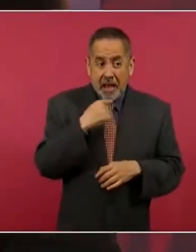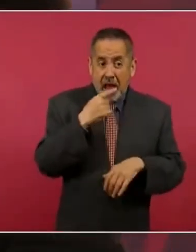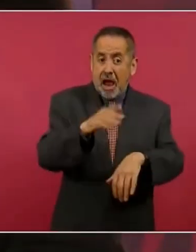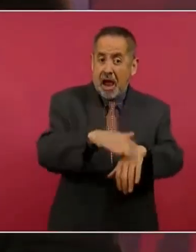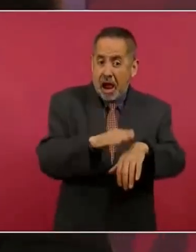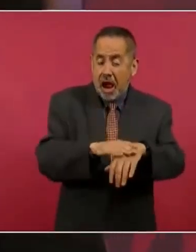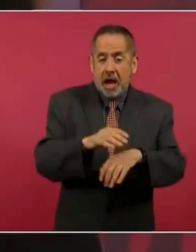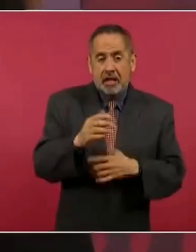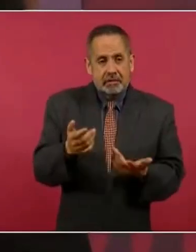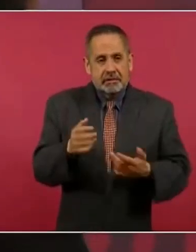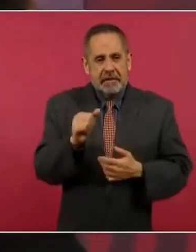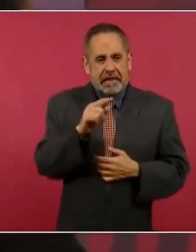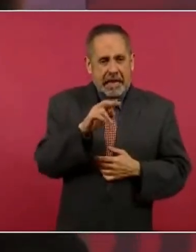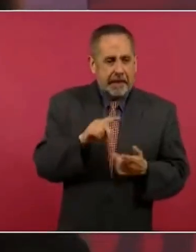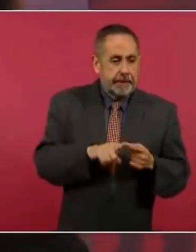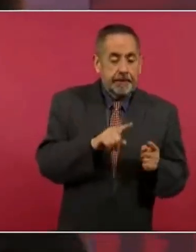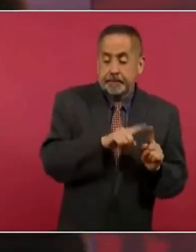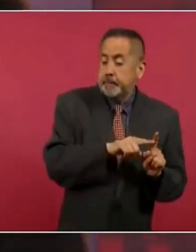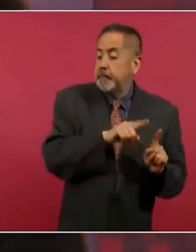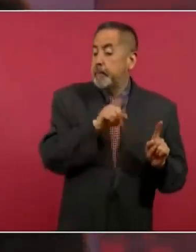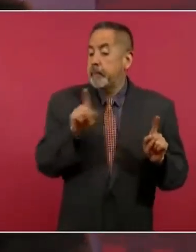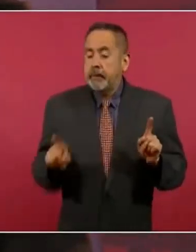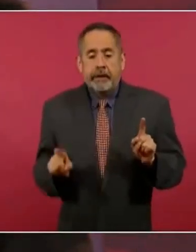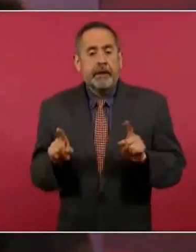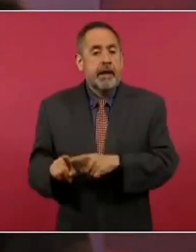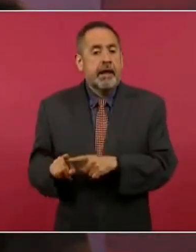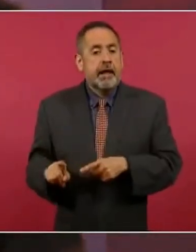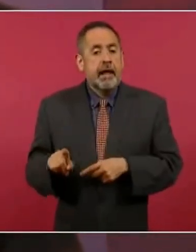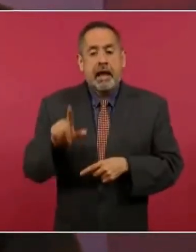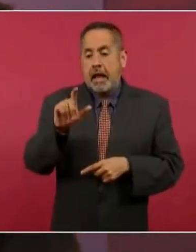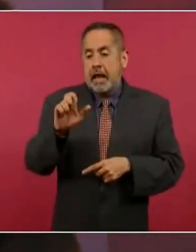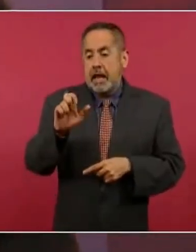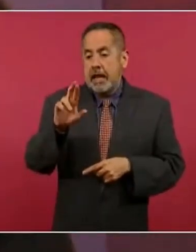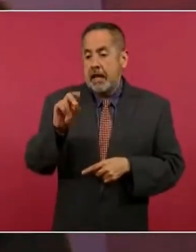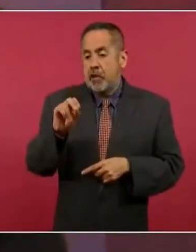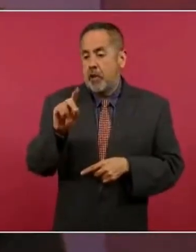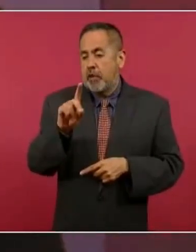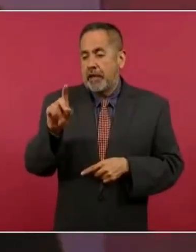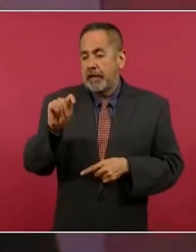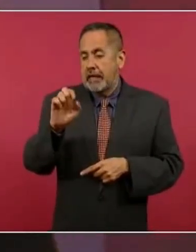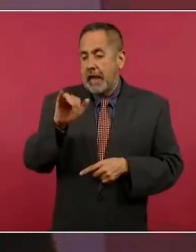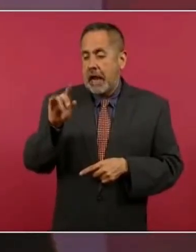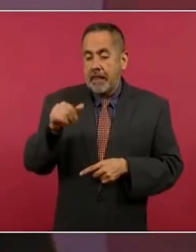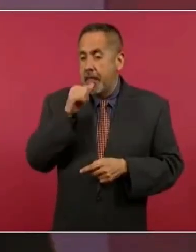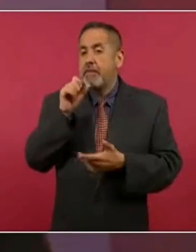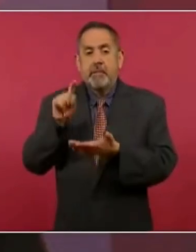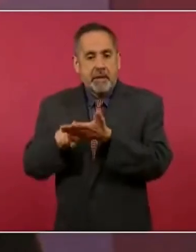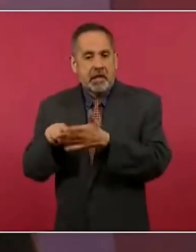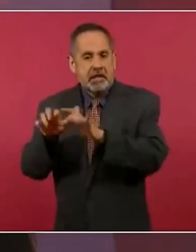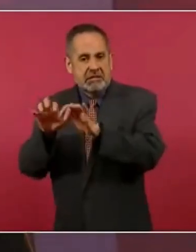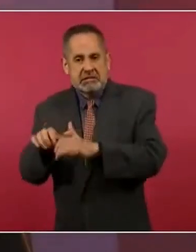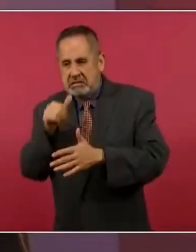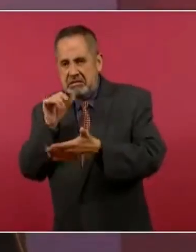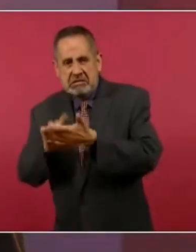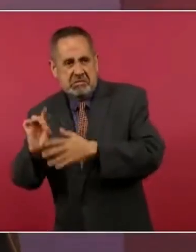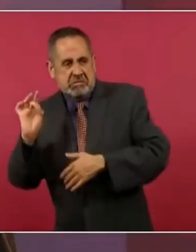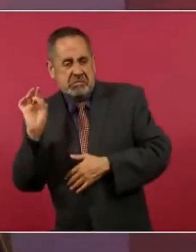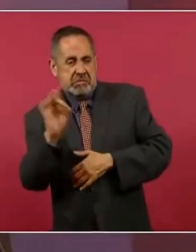Miguel Lerdo de Tejada que era liberal le escribe también a Santana y le dice